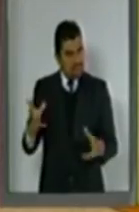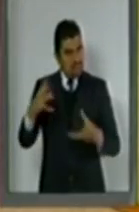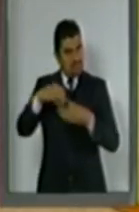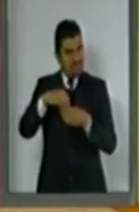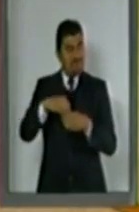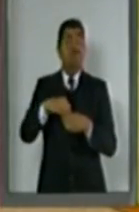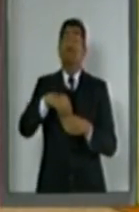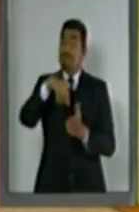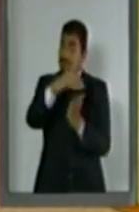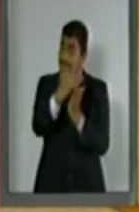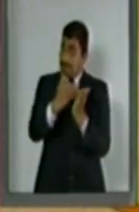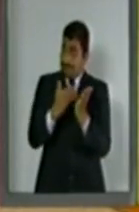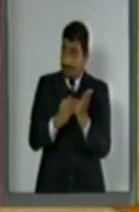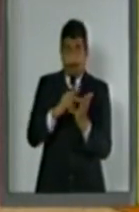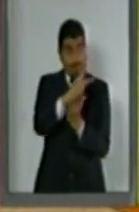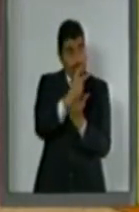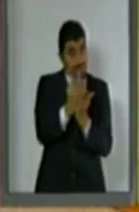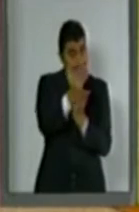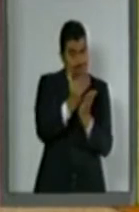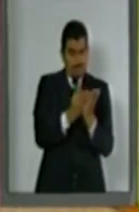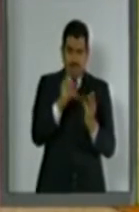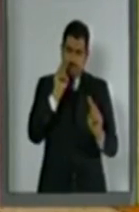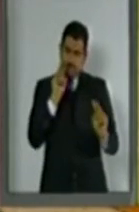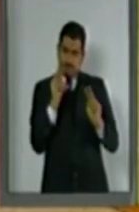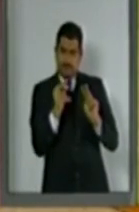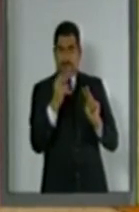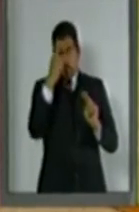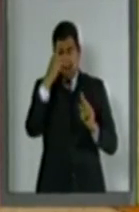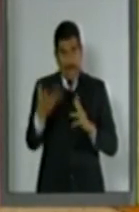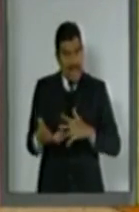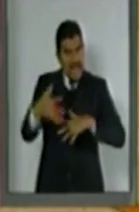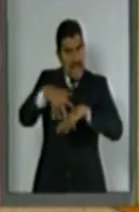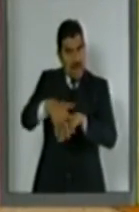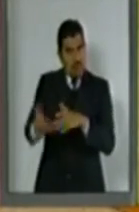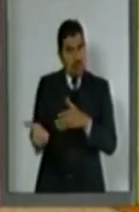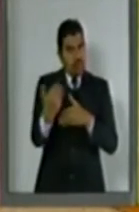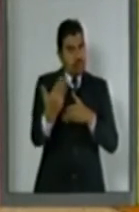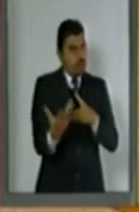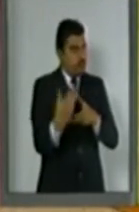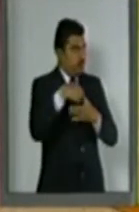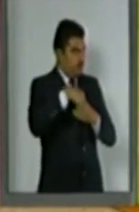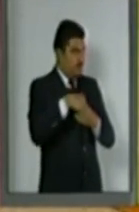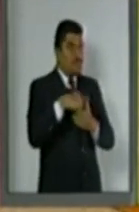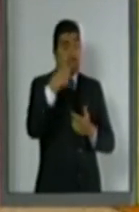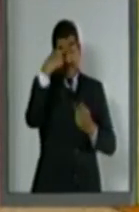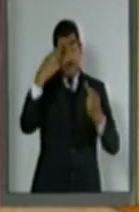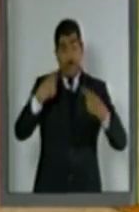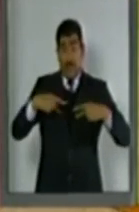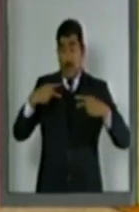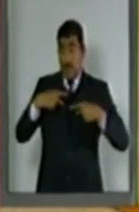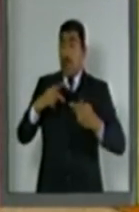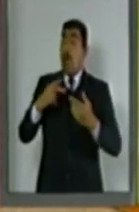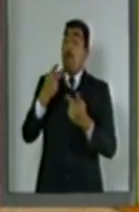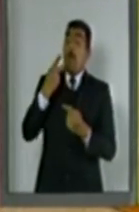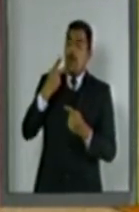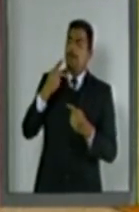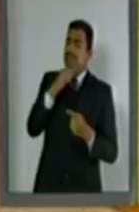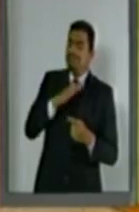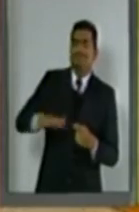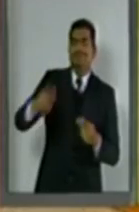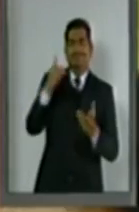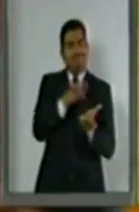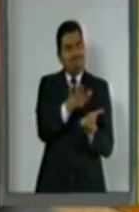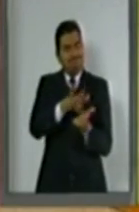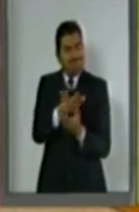Los programas sectoriales contengan perspectiva de inclusión. Que la ejecución de las políticas públicas y acciones de las